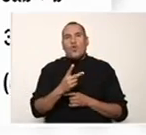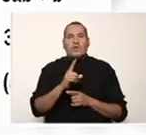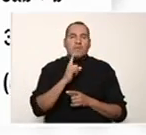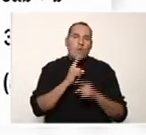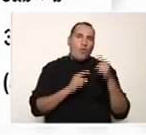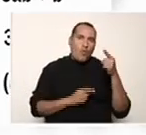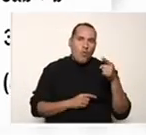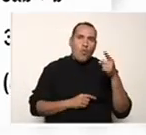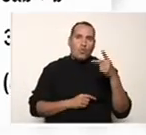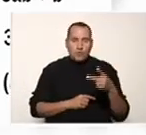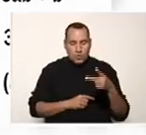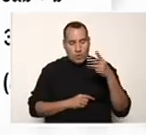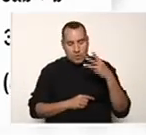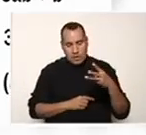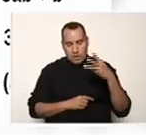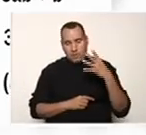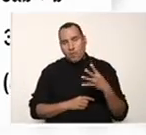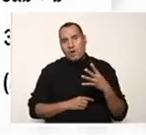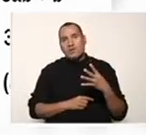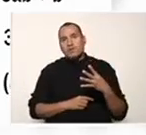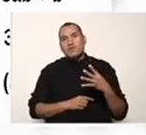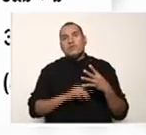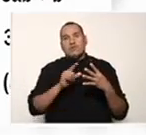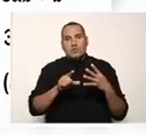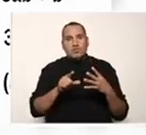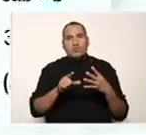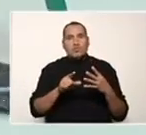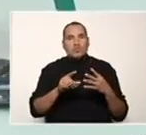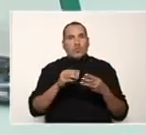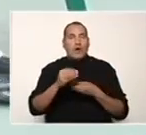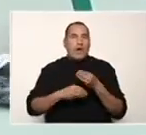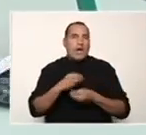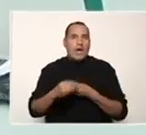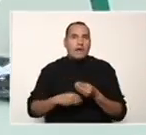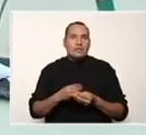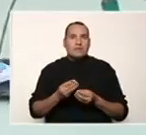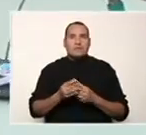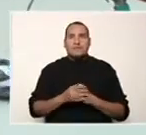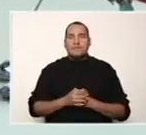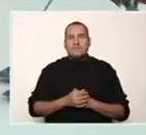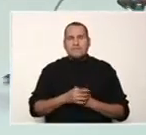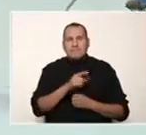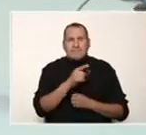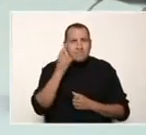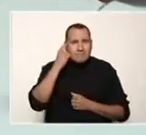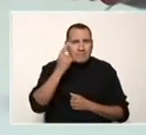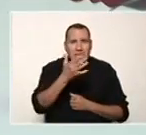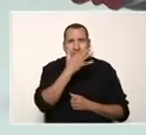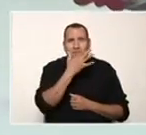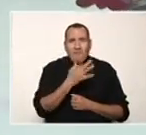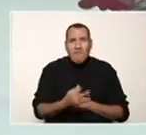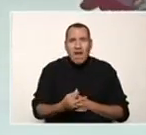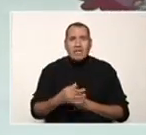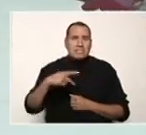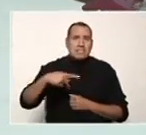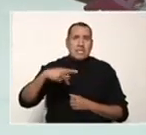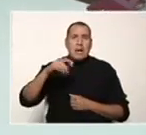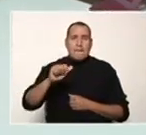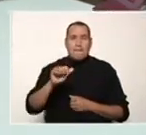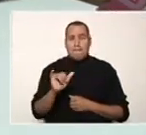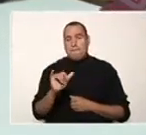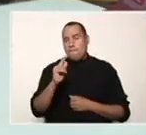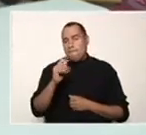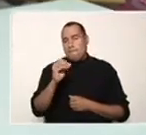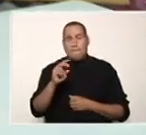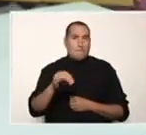primeros para que los agregues a este programa viste que sencillo es programar en Python bueno si no lo